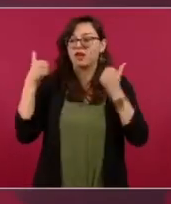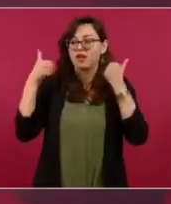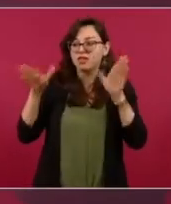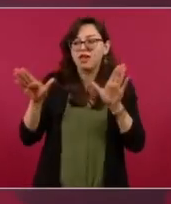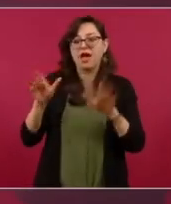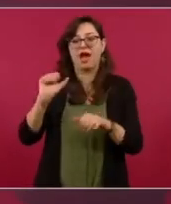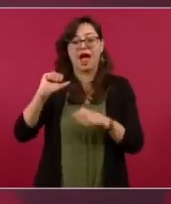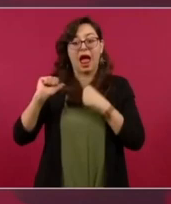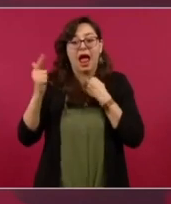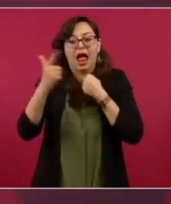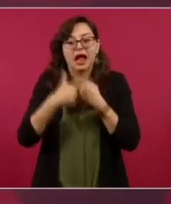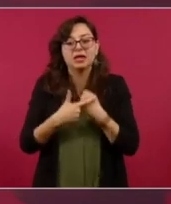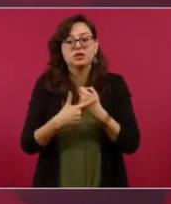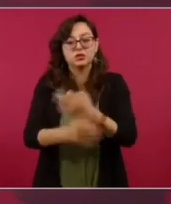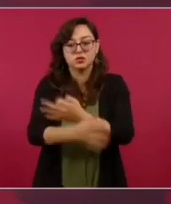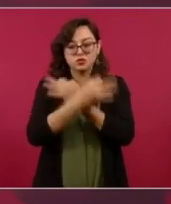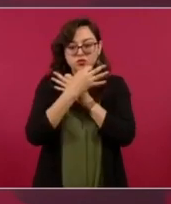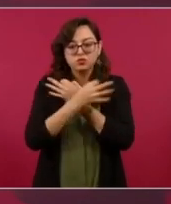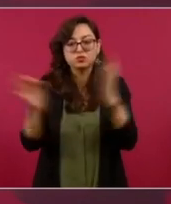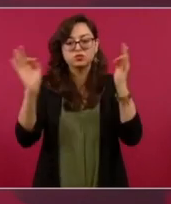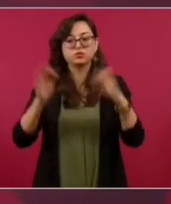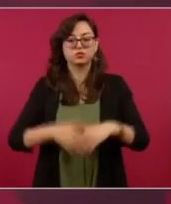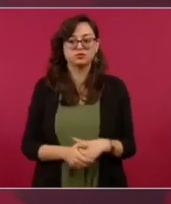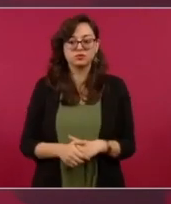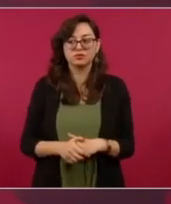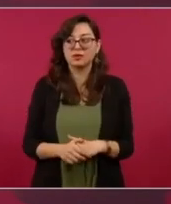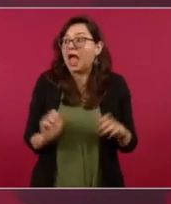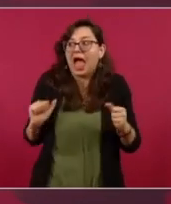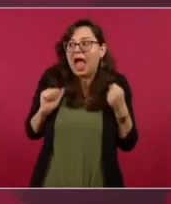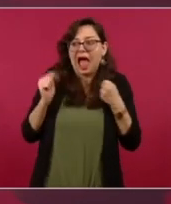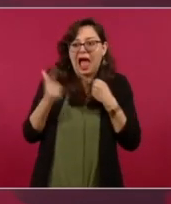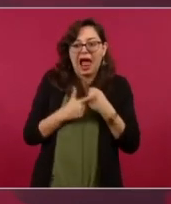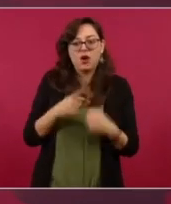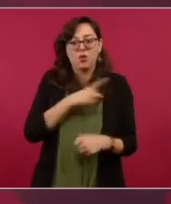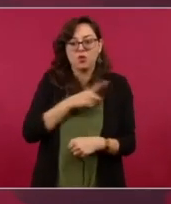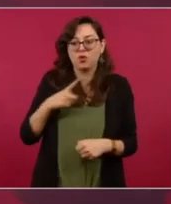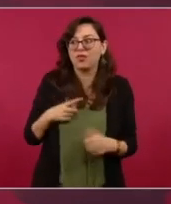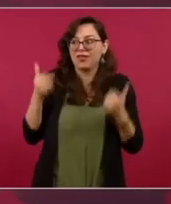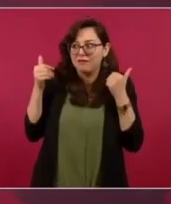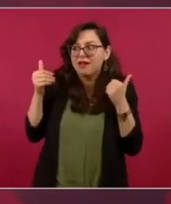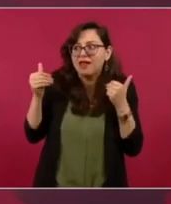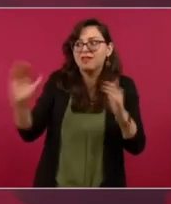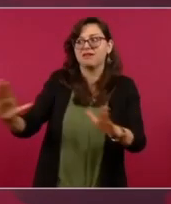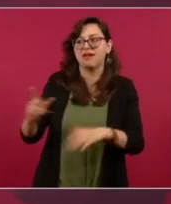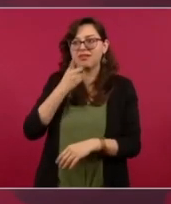los consejeros de la Judicatura sobre este asunto